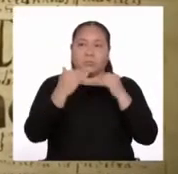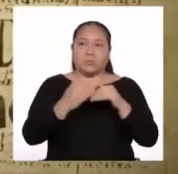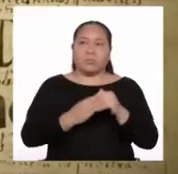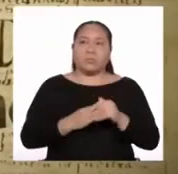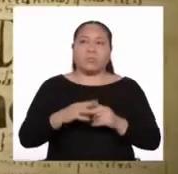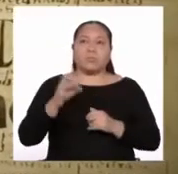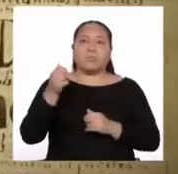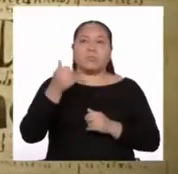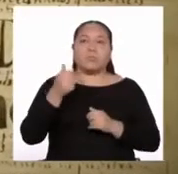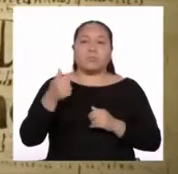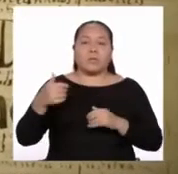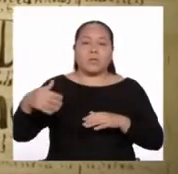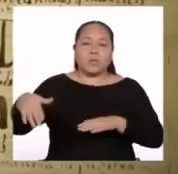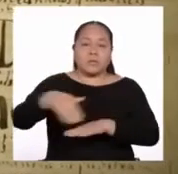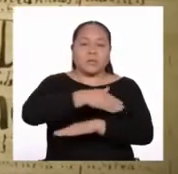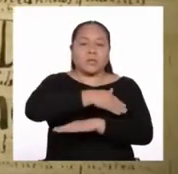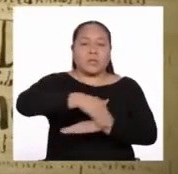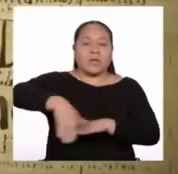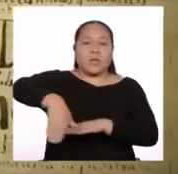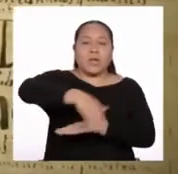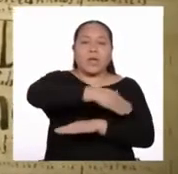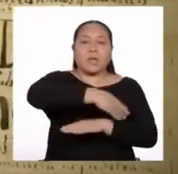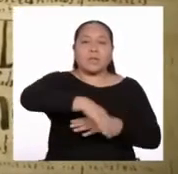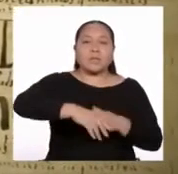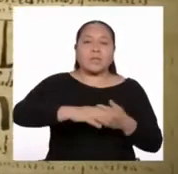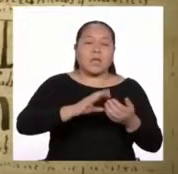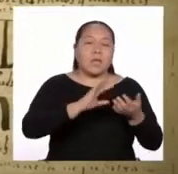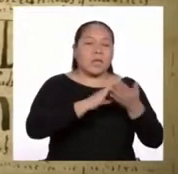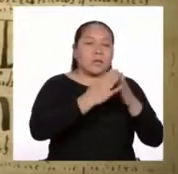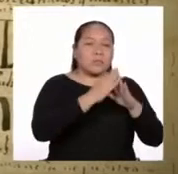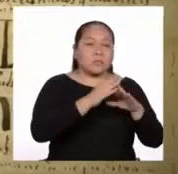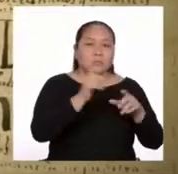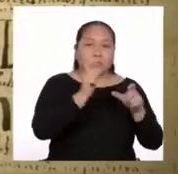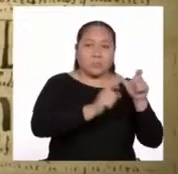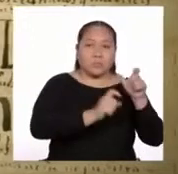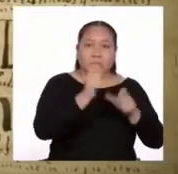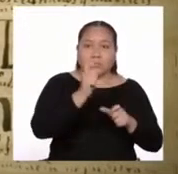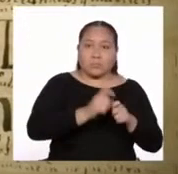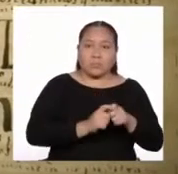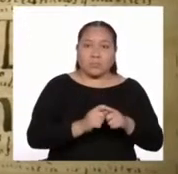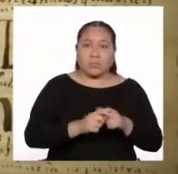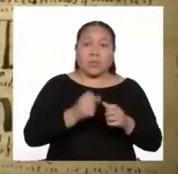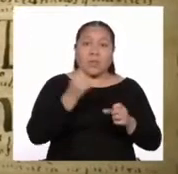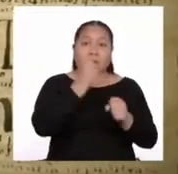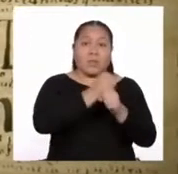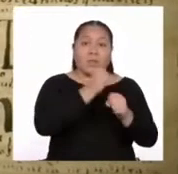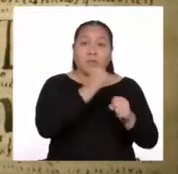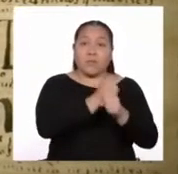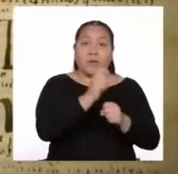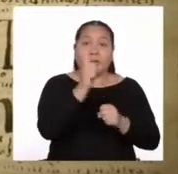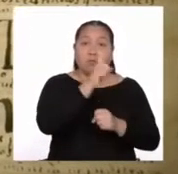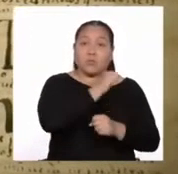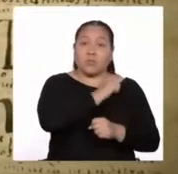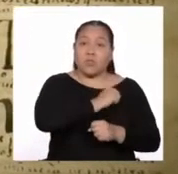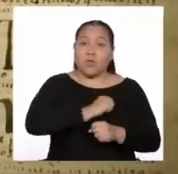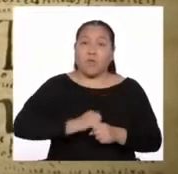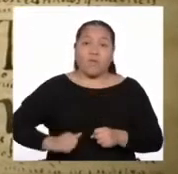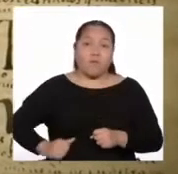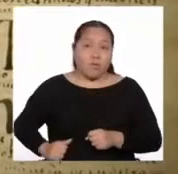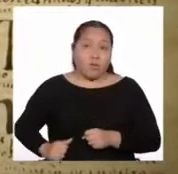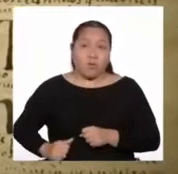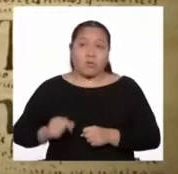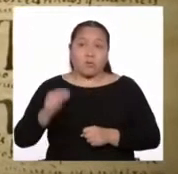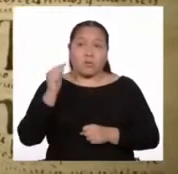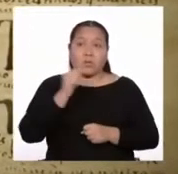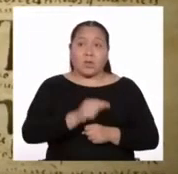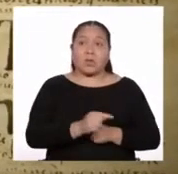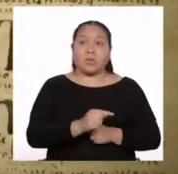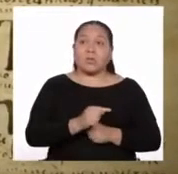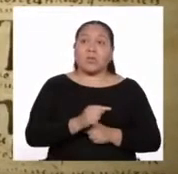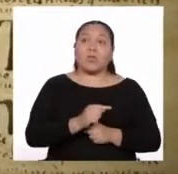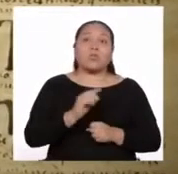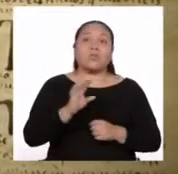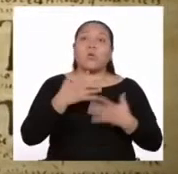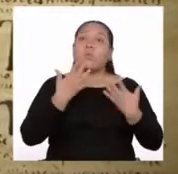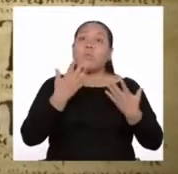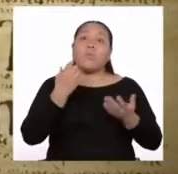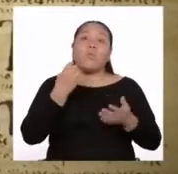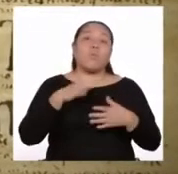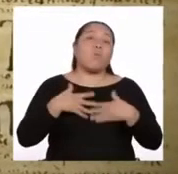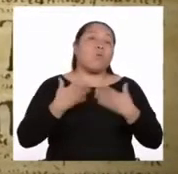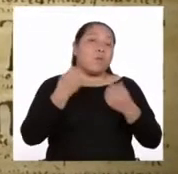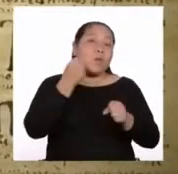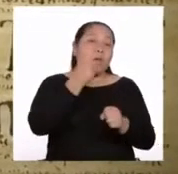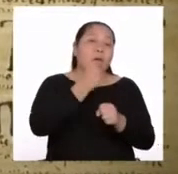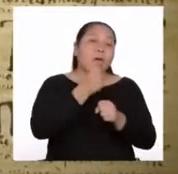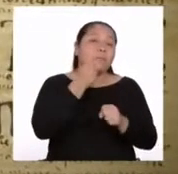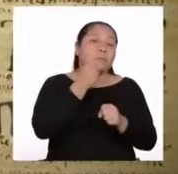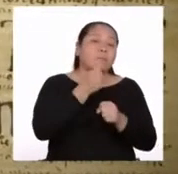Diez calles de indios para ocupar en trabajos, para que no fuesen holgazanes ni harganes, pues de esta manera no podrían sustentarse ni